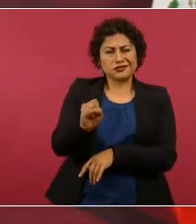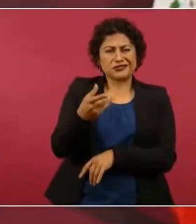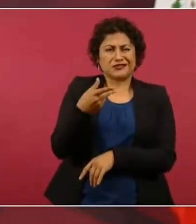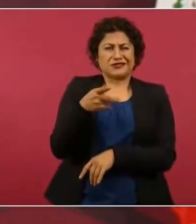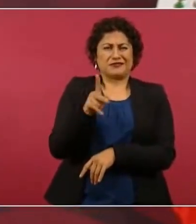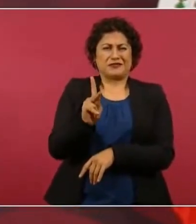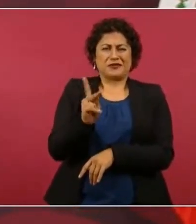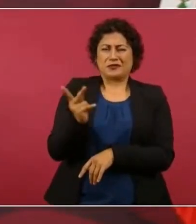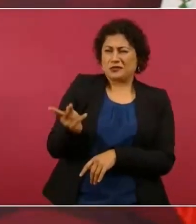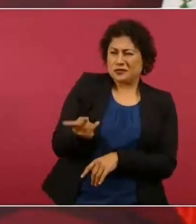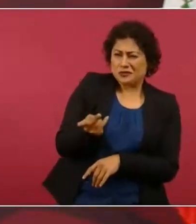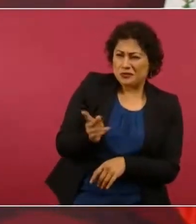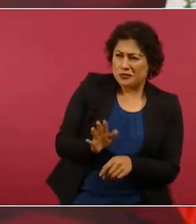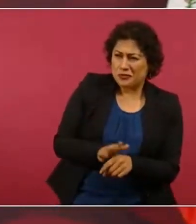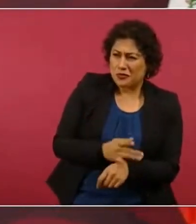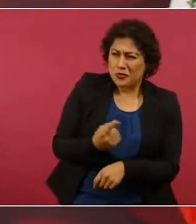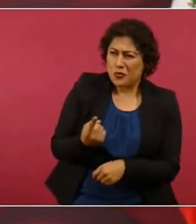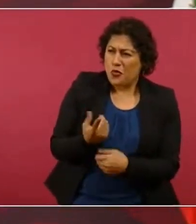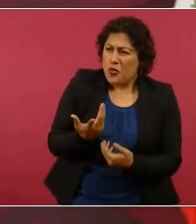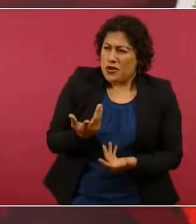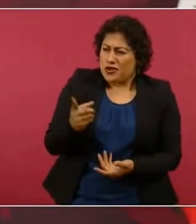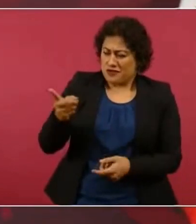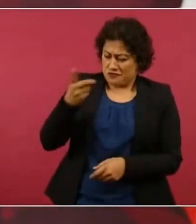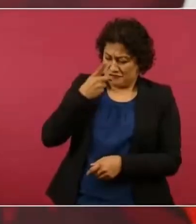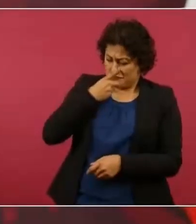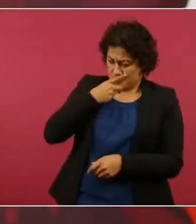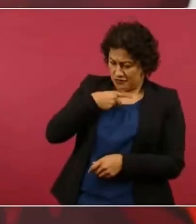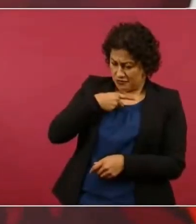quería que bajáramos aquí?